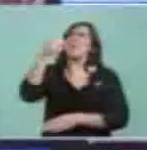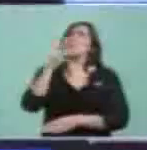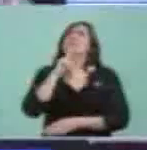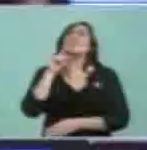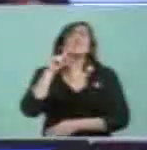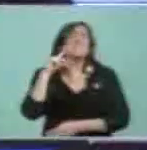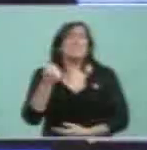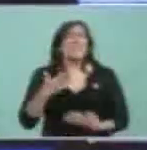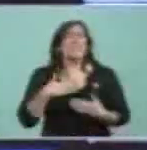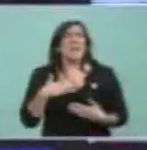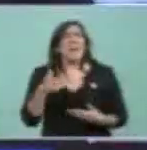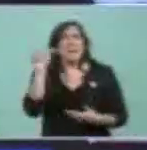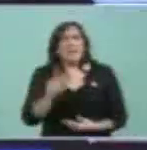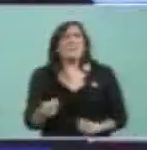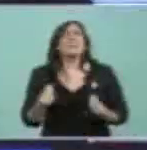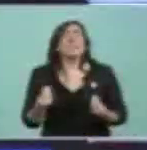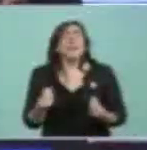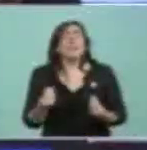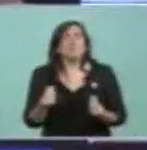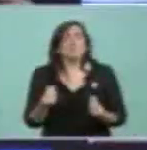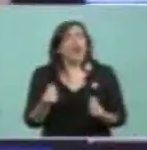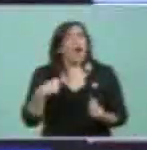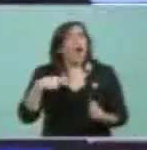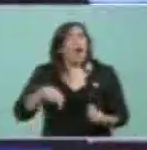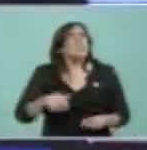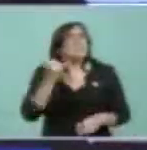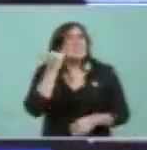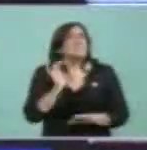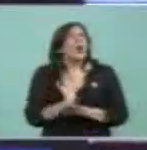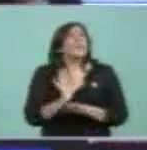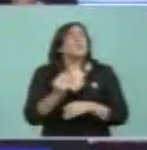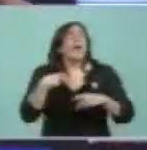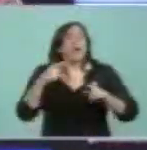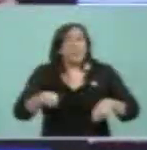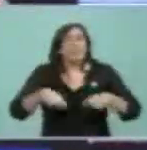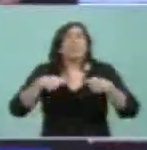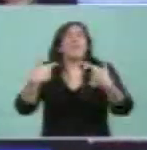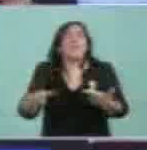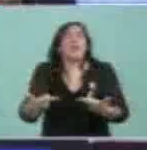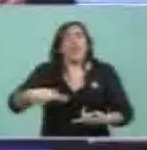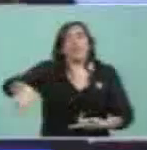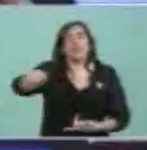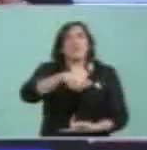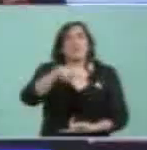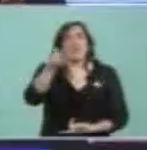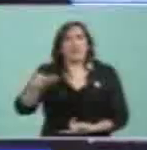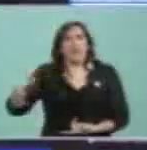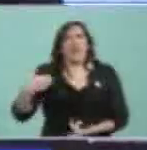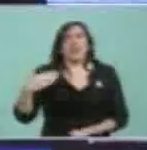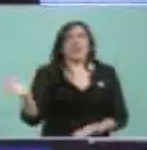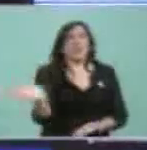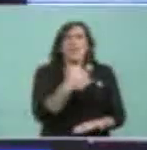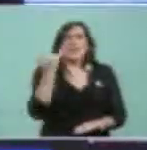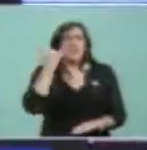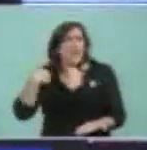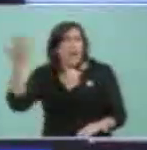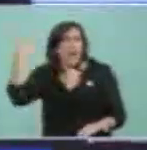Le hemos devuelto a los argentinos la patria que le habían arrebatado.